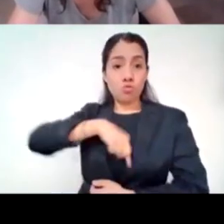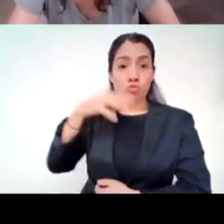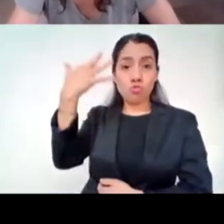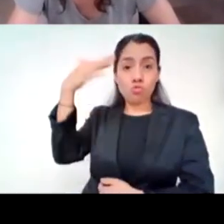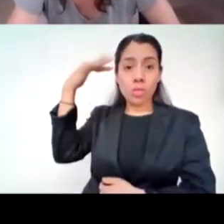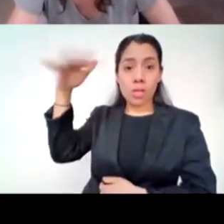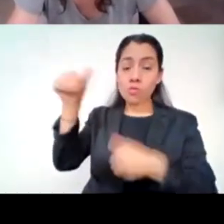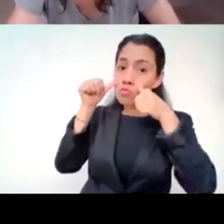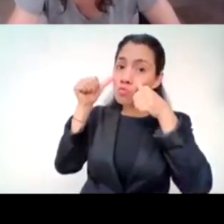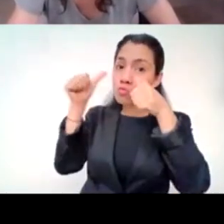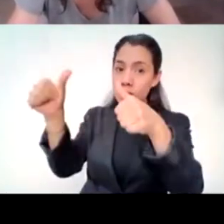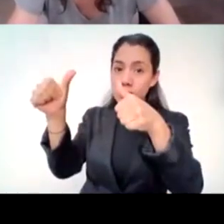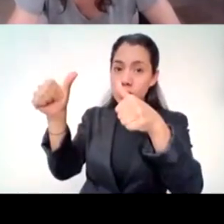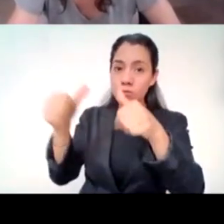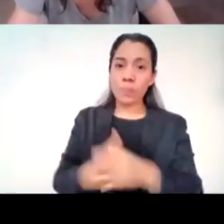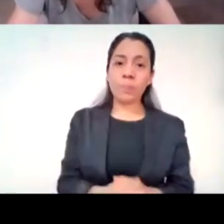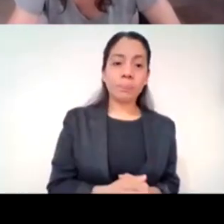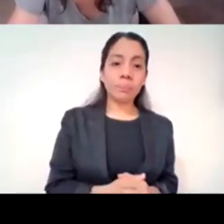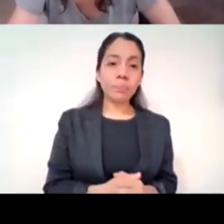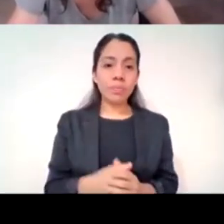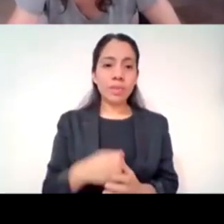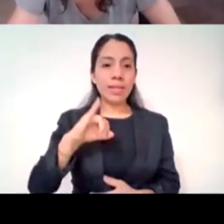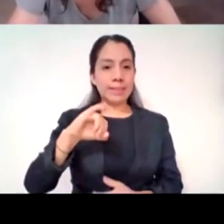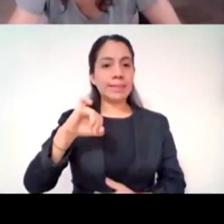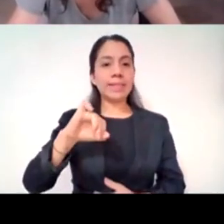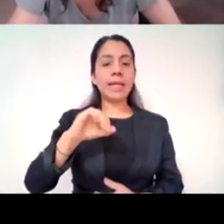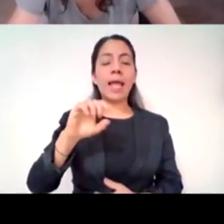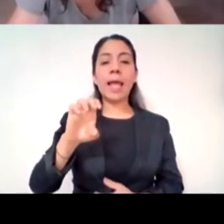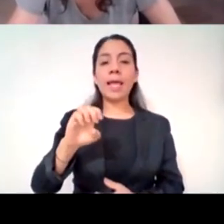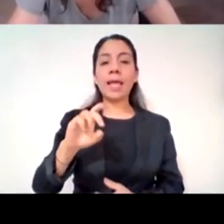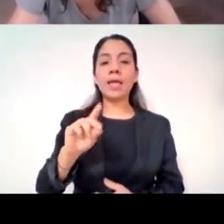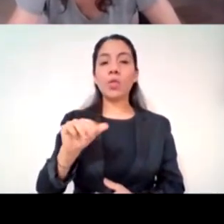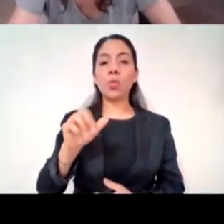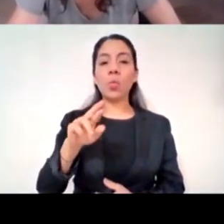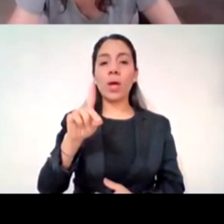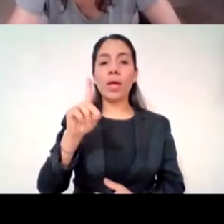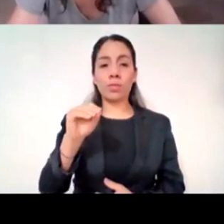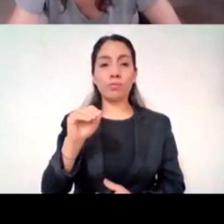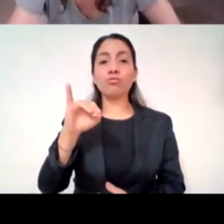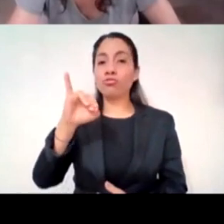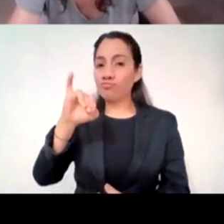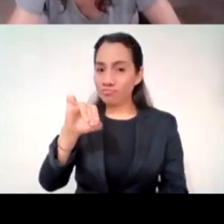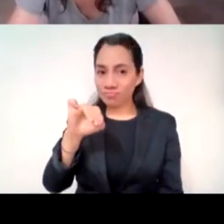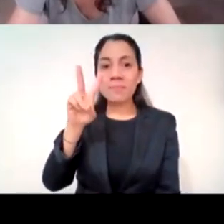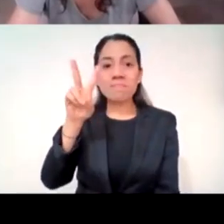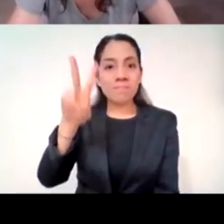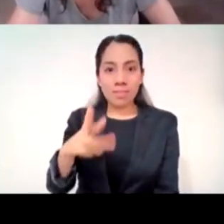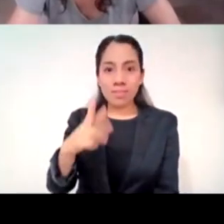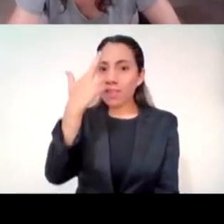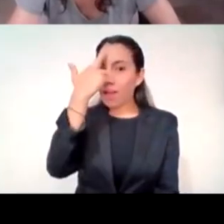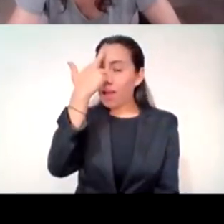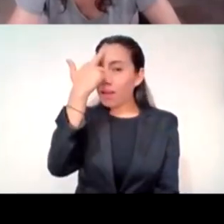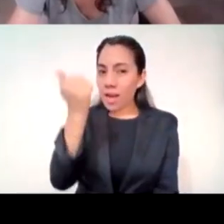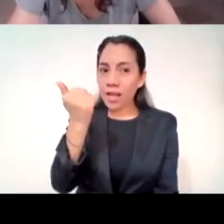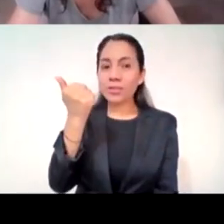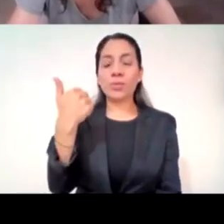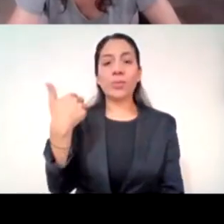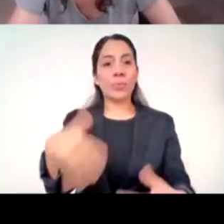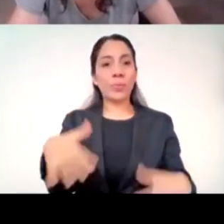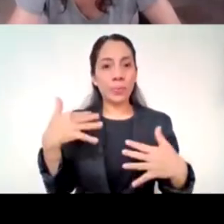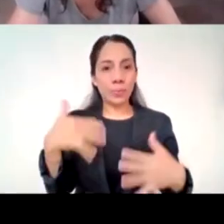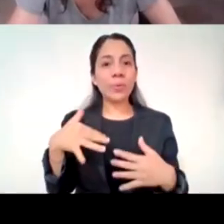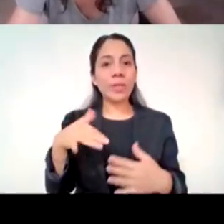Me impacta la manera como nos ayudas a empatizar. O sea, yo te escucho hablar y digo,